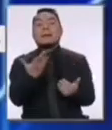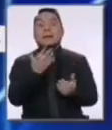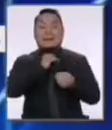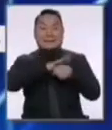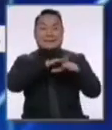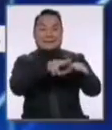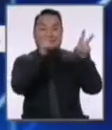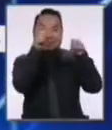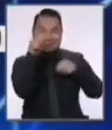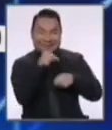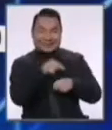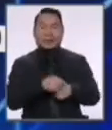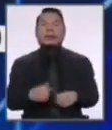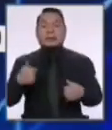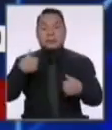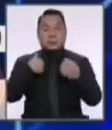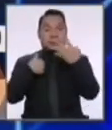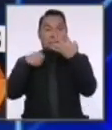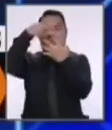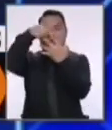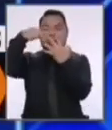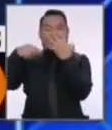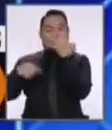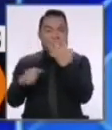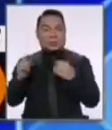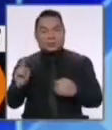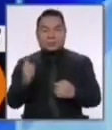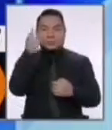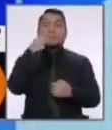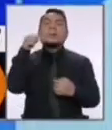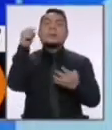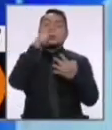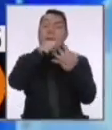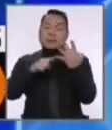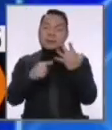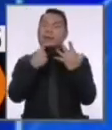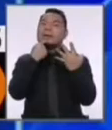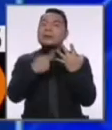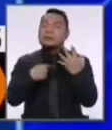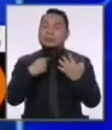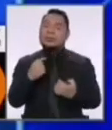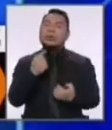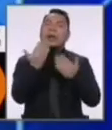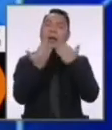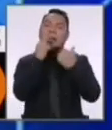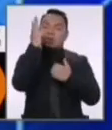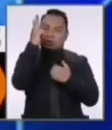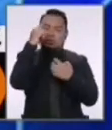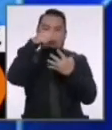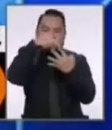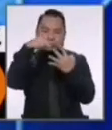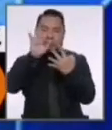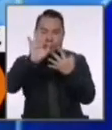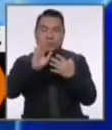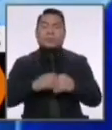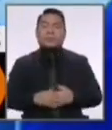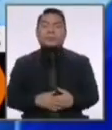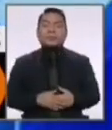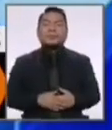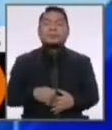a la pandemia, tenemos cuatro pilares fundamentales. En esta primera parte voy a hablar de dos. En primer lugar,